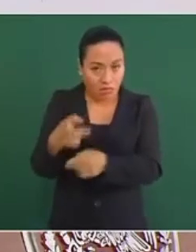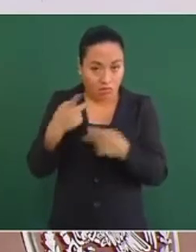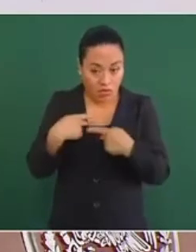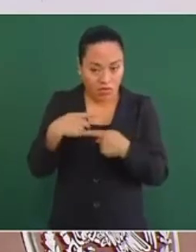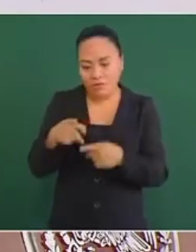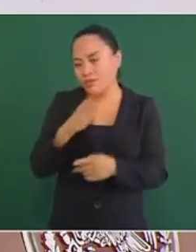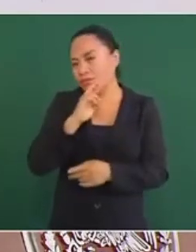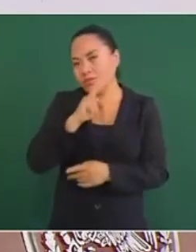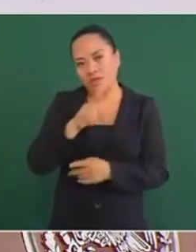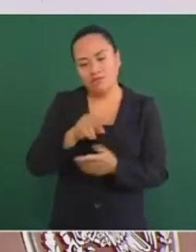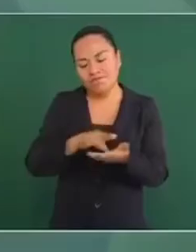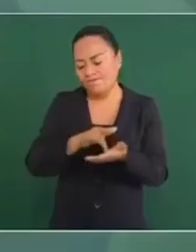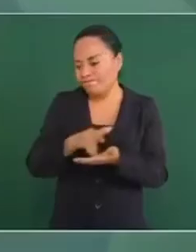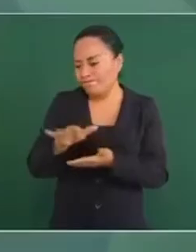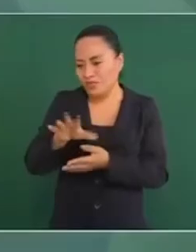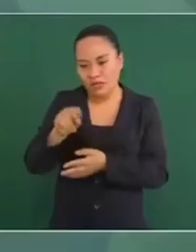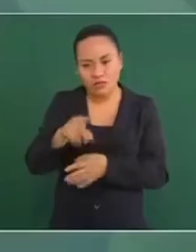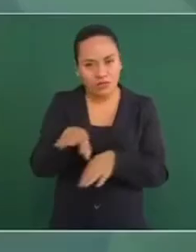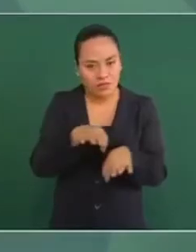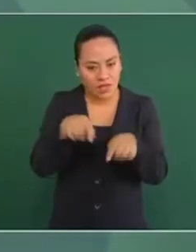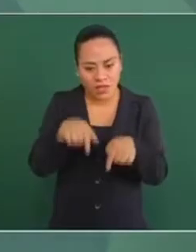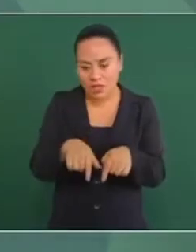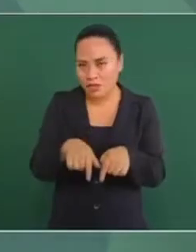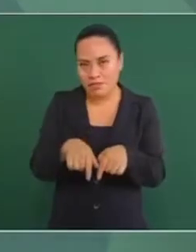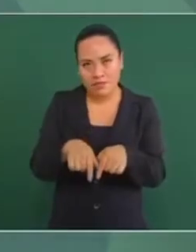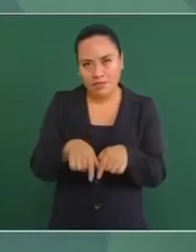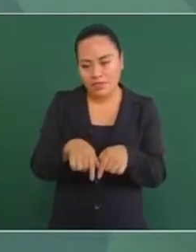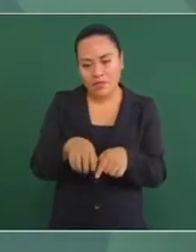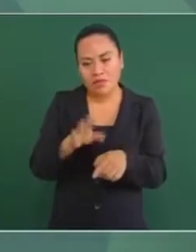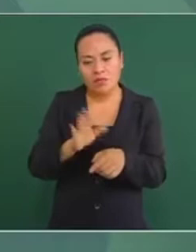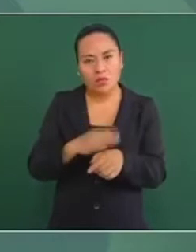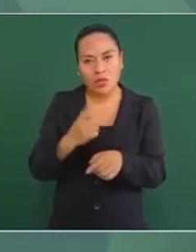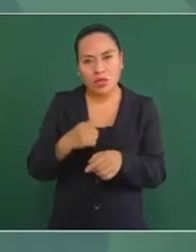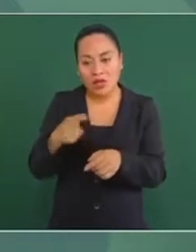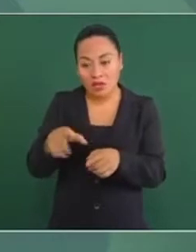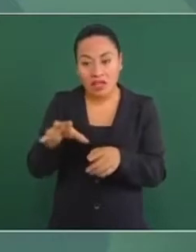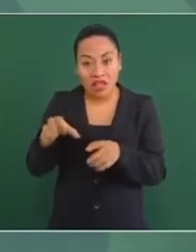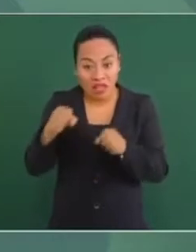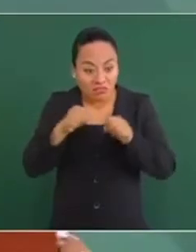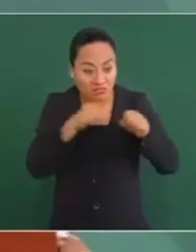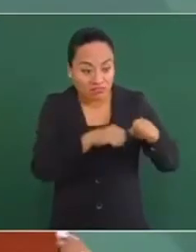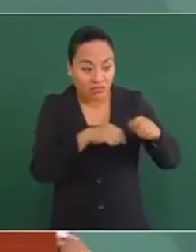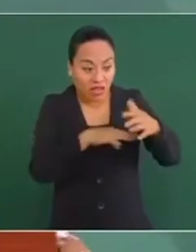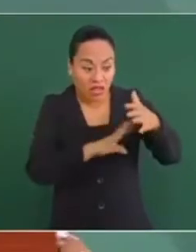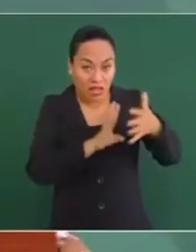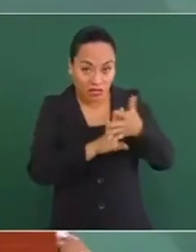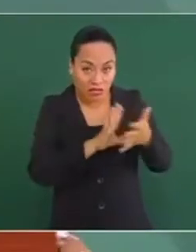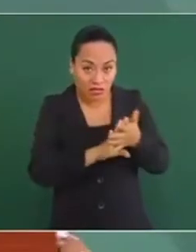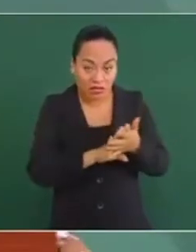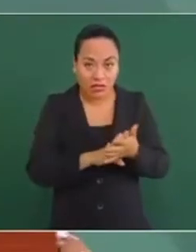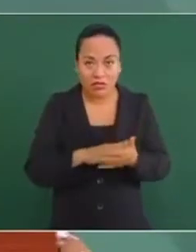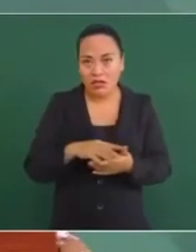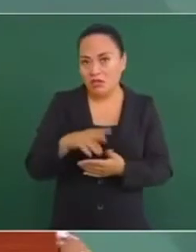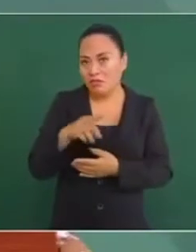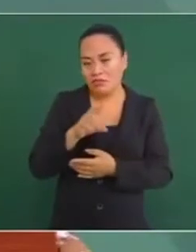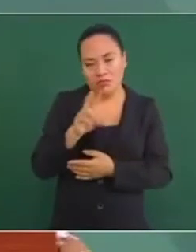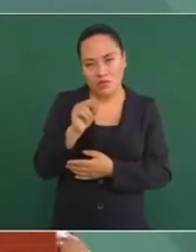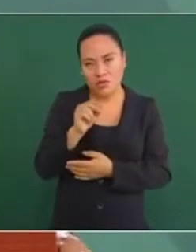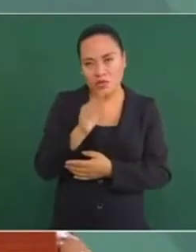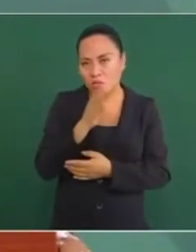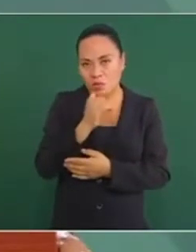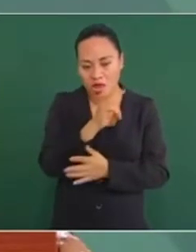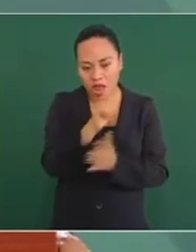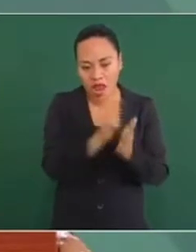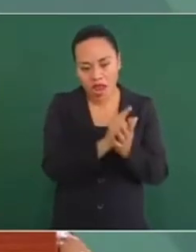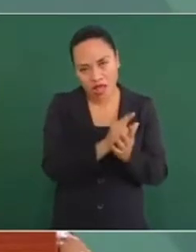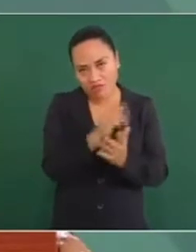a la cárcel es muy difícil por cuestiones jurídicas, pero de que se van, de la institución se van. Si